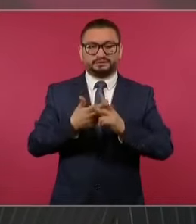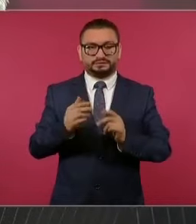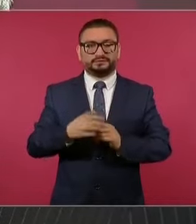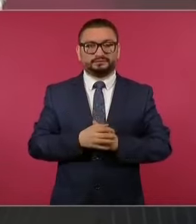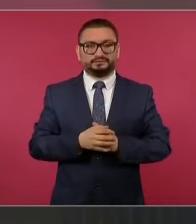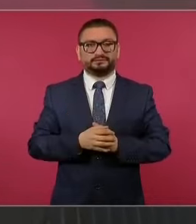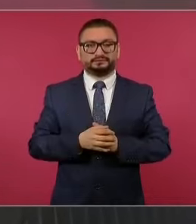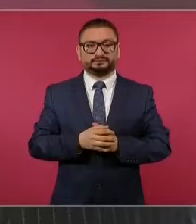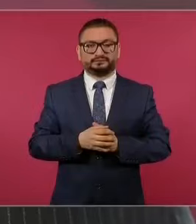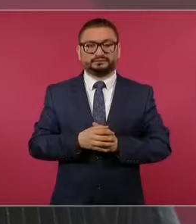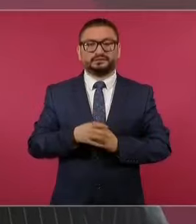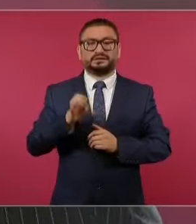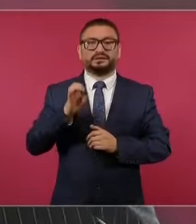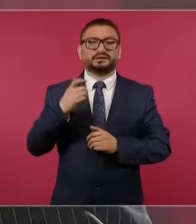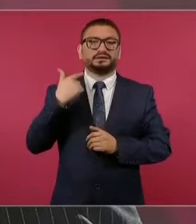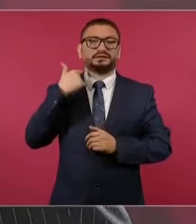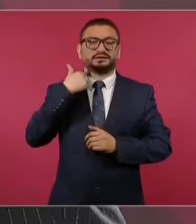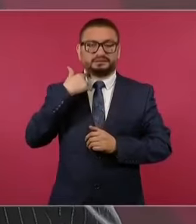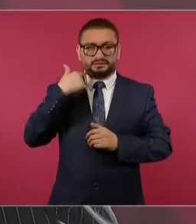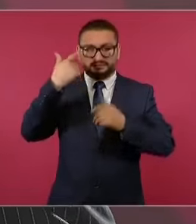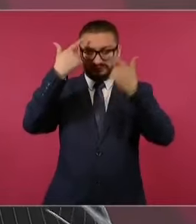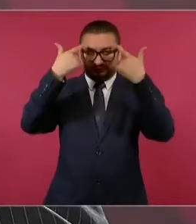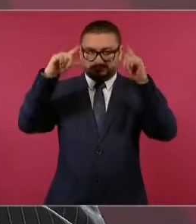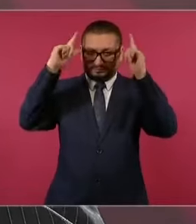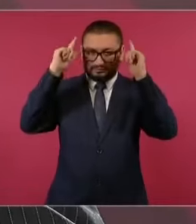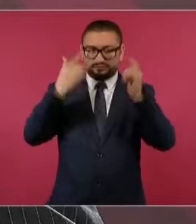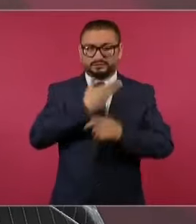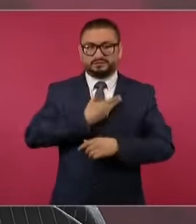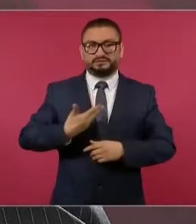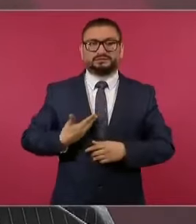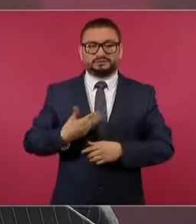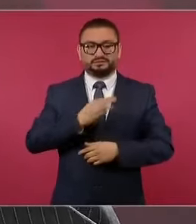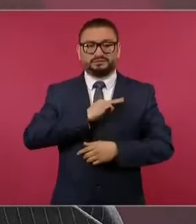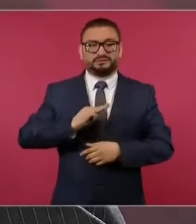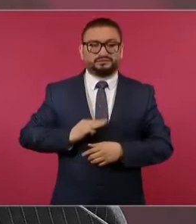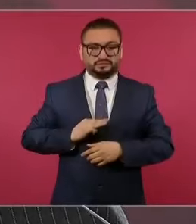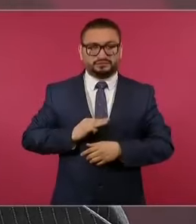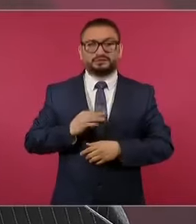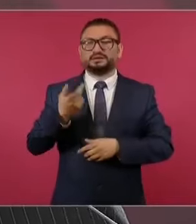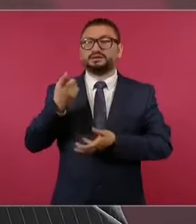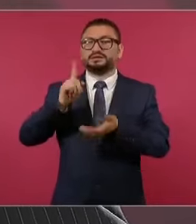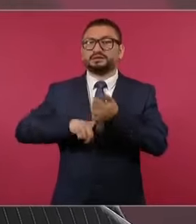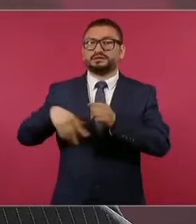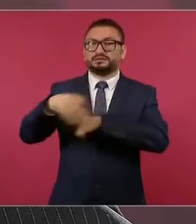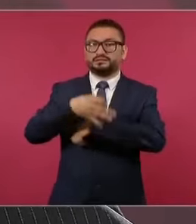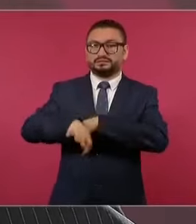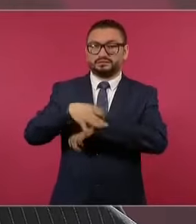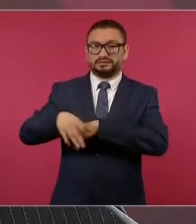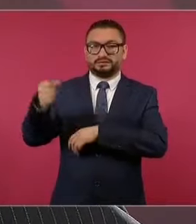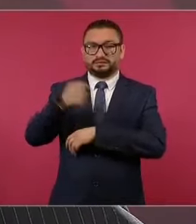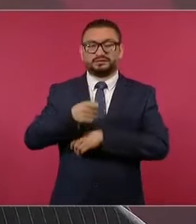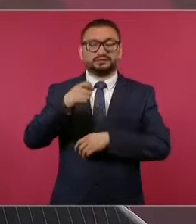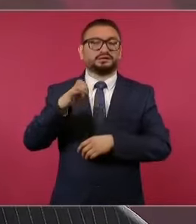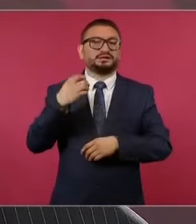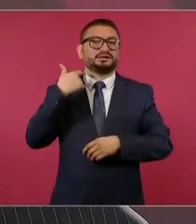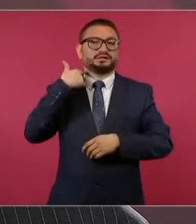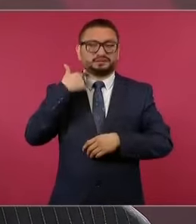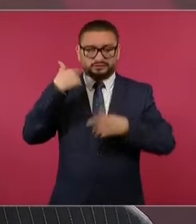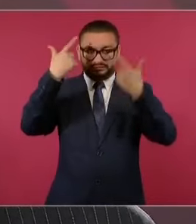Es un ex marino, presidente municipal, y el interino también es un ex marino